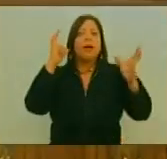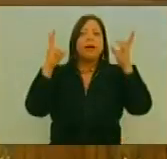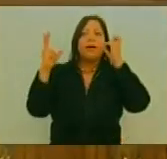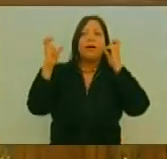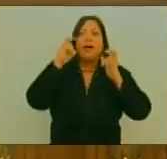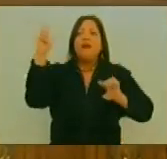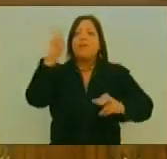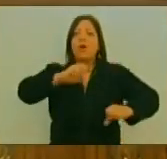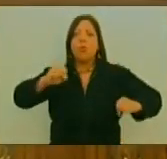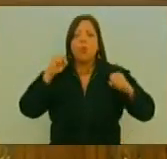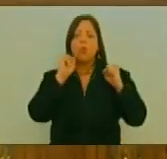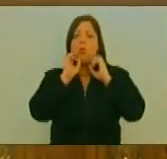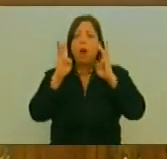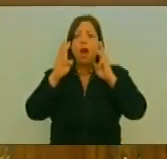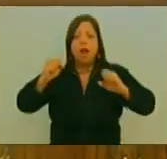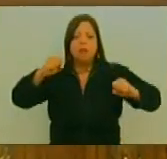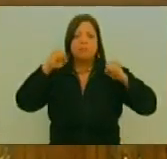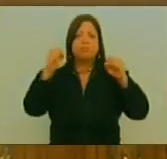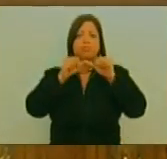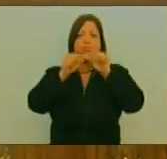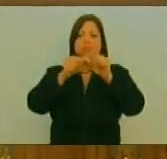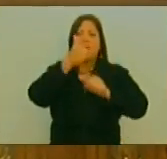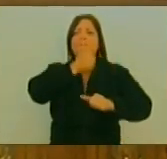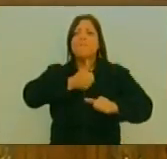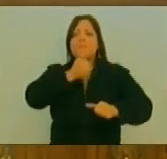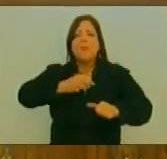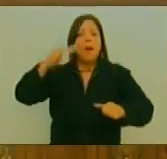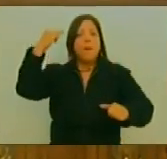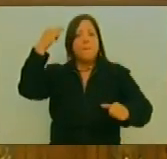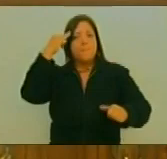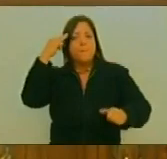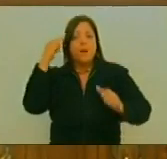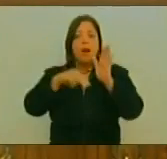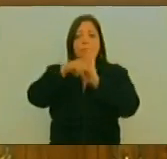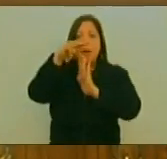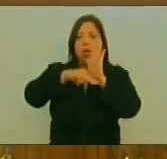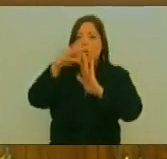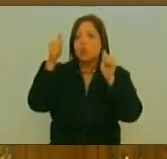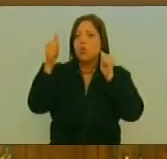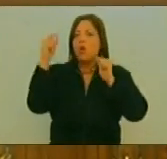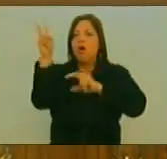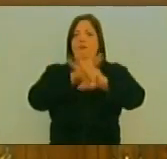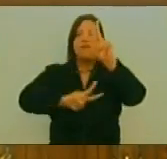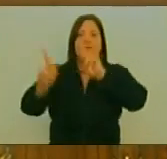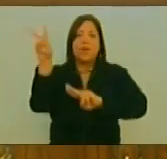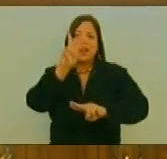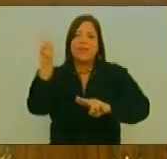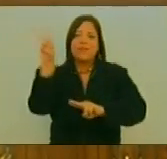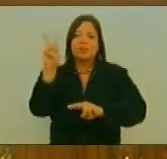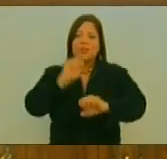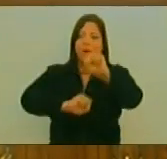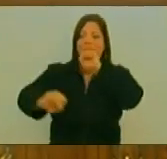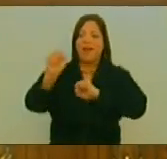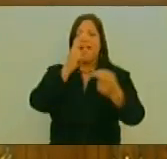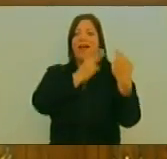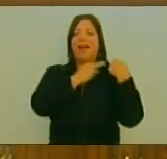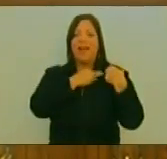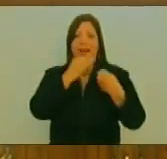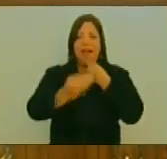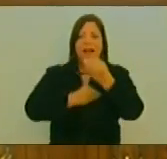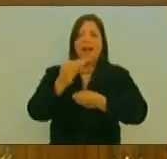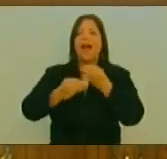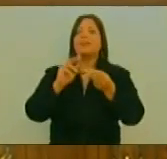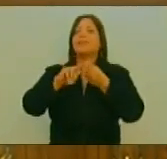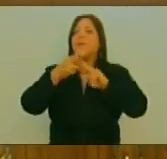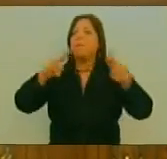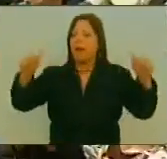De La Valentía La Constancia Y La Madurez Y La Fuerza Con La Que El Pueblo Venezolano Ha Asumido Construir La Paz En